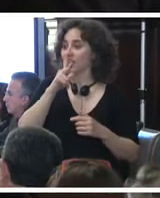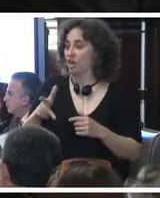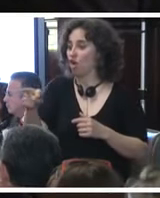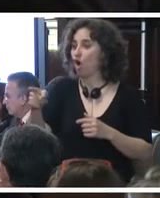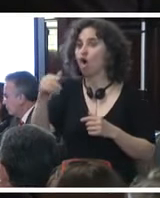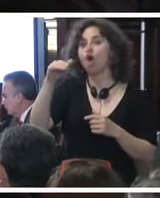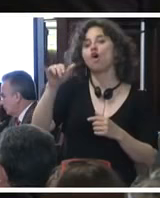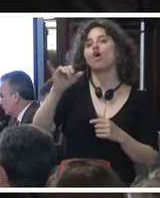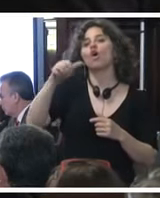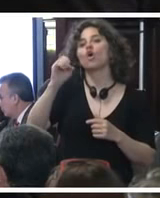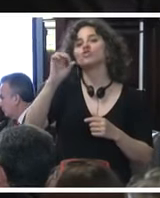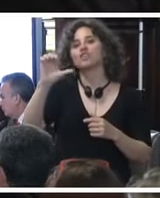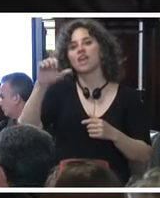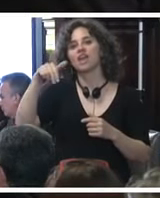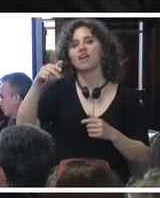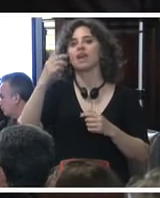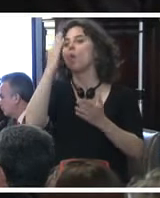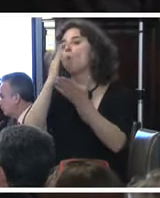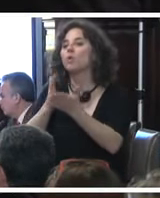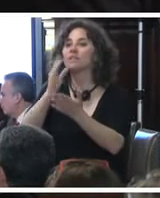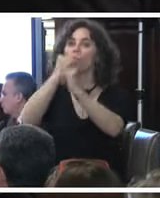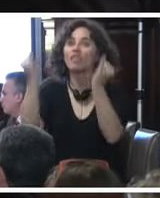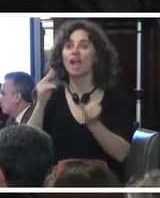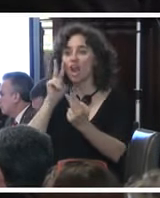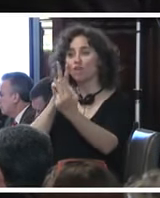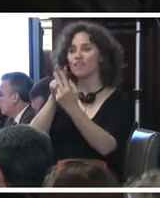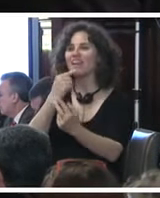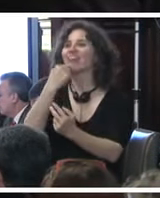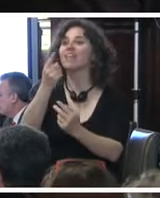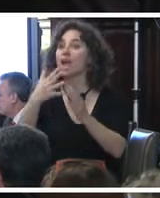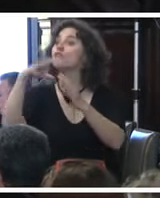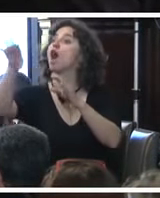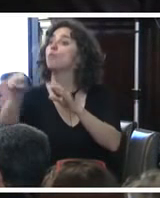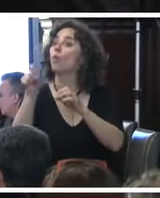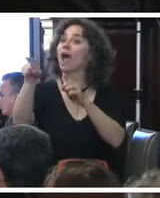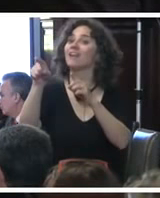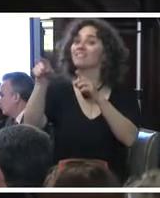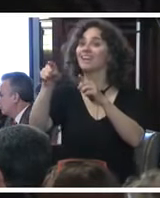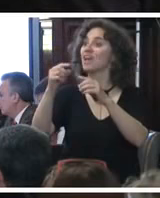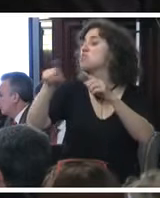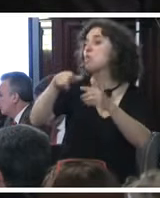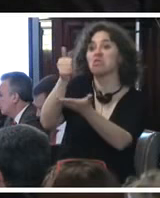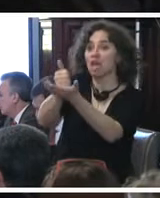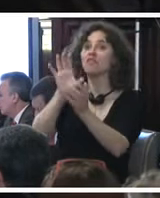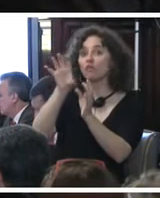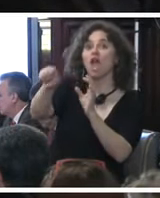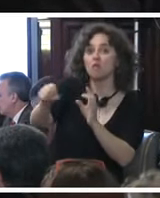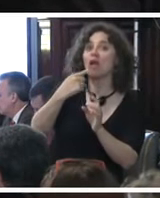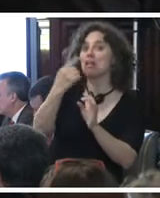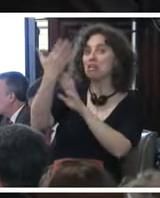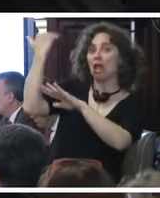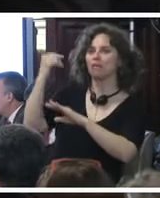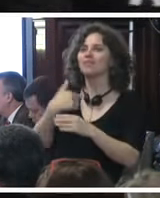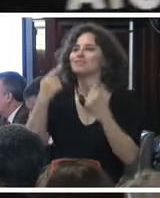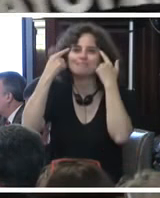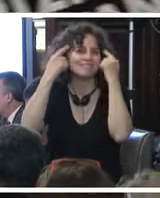Navarrete González. El último día que lo vi, le dije que iría por él hasta donde quiera que estuviera. Sin pensar